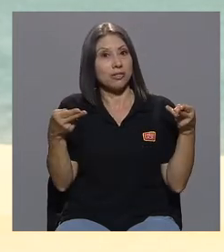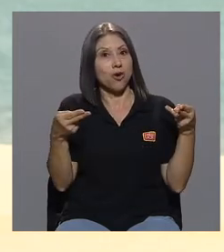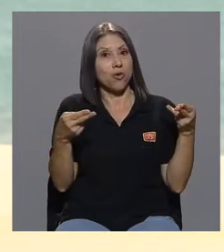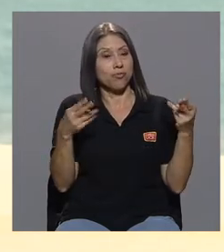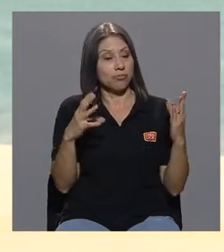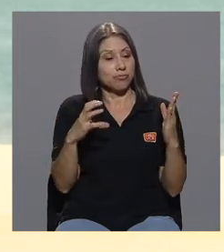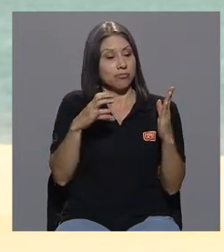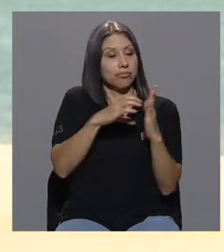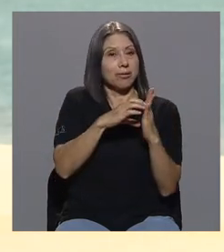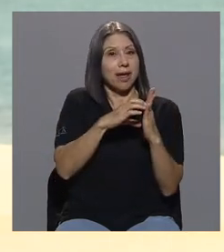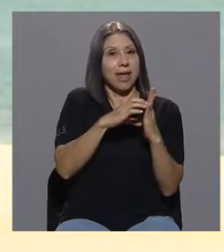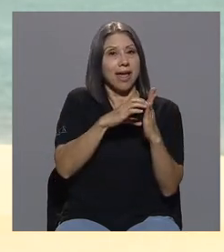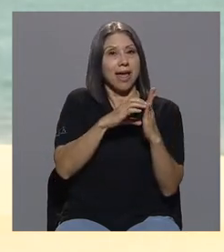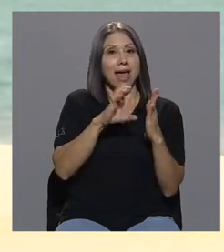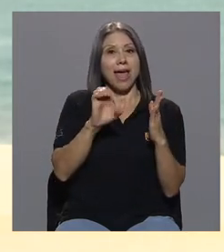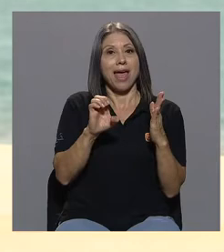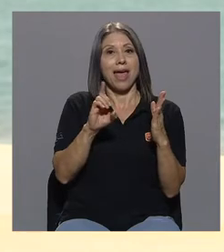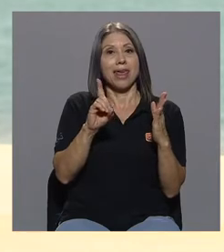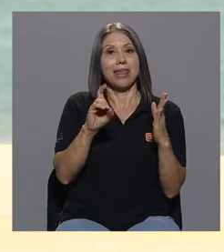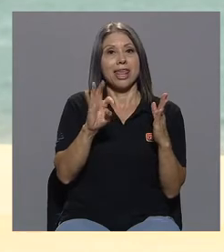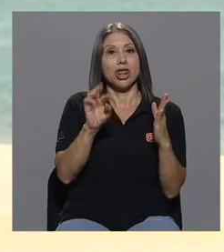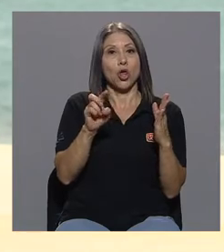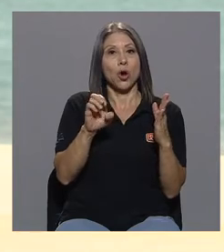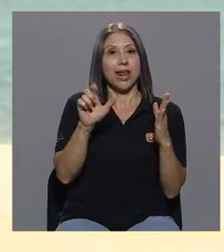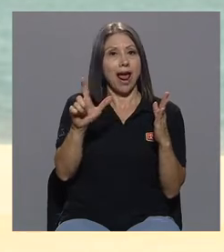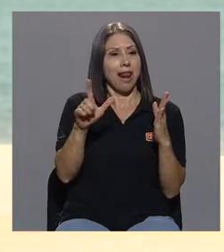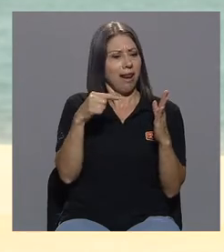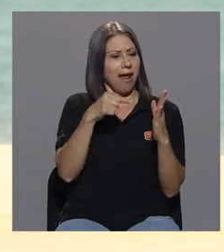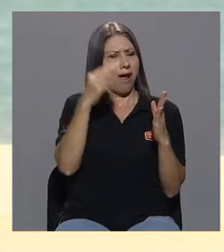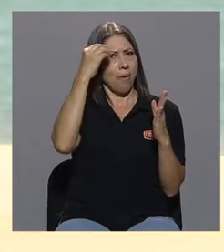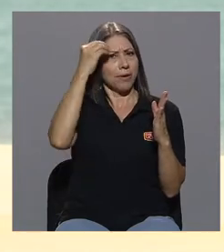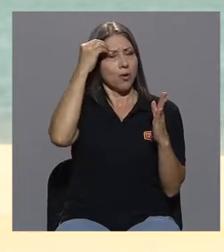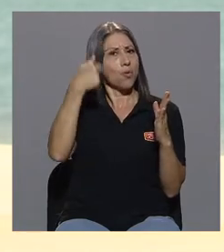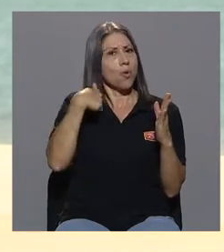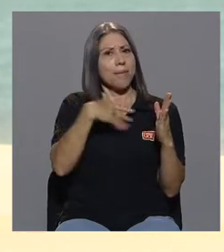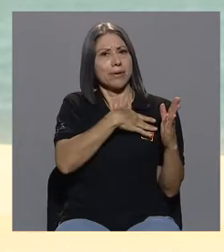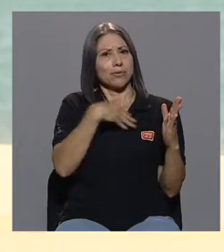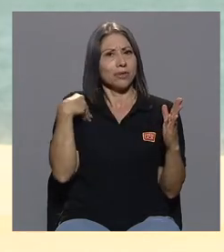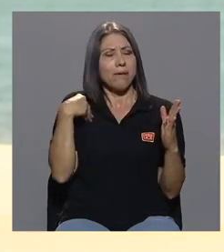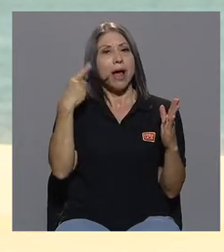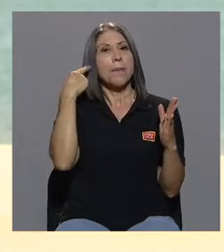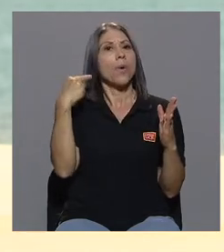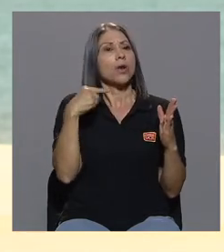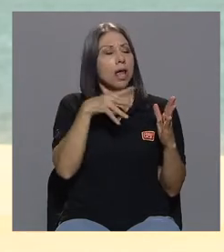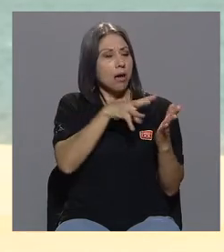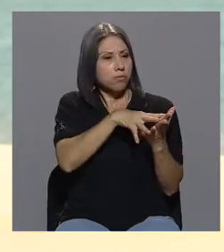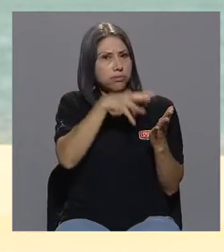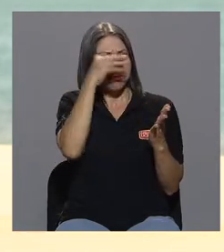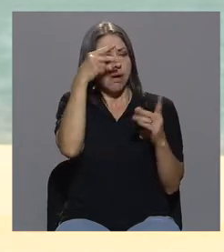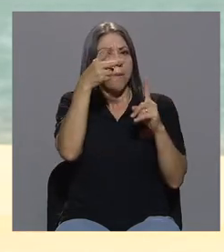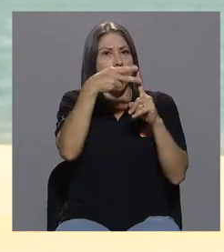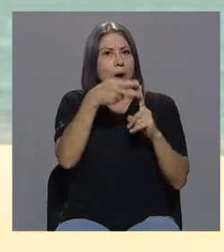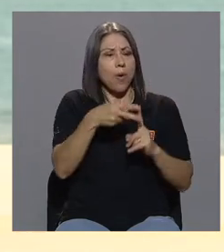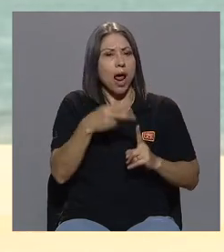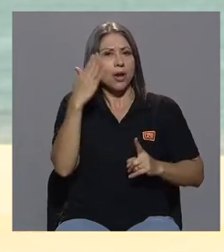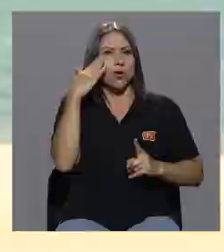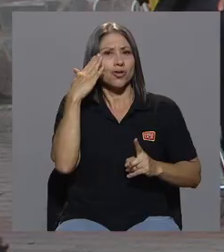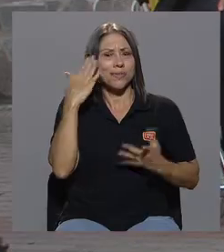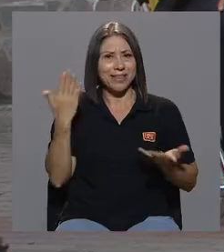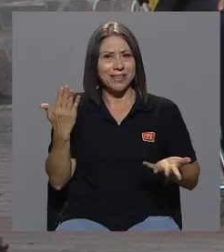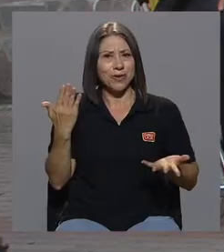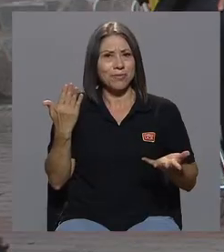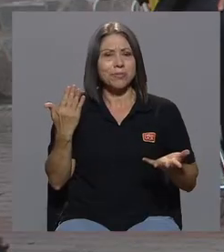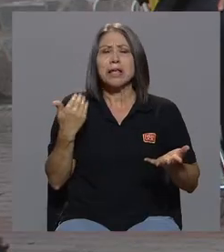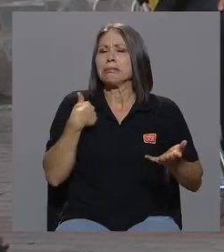me enriquecía mi vocabulario, mi conocimiento, y sobresalía a una y medio de tantas adversidades.